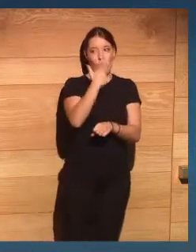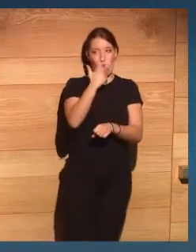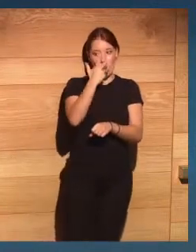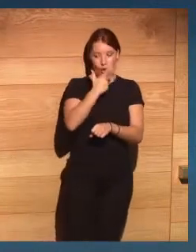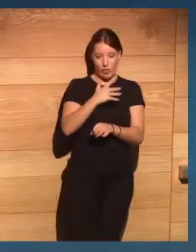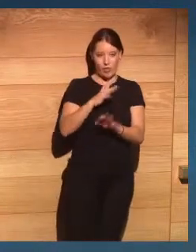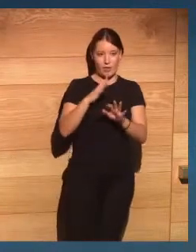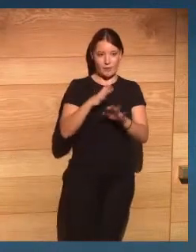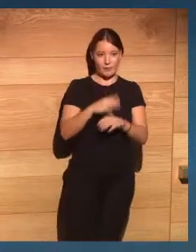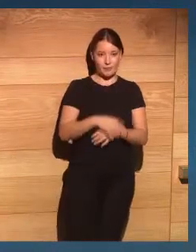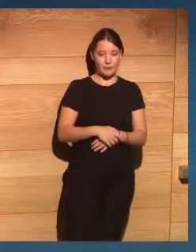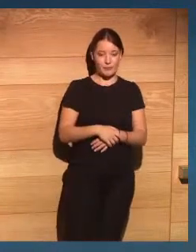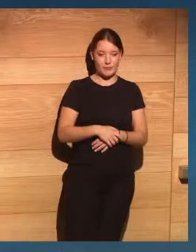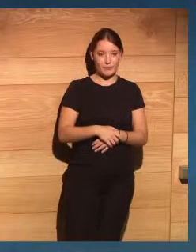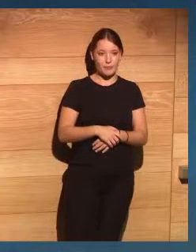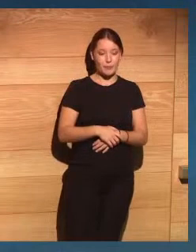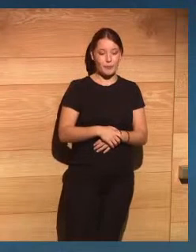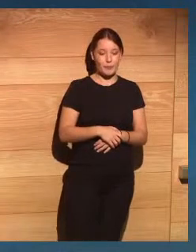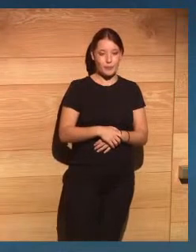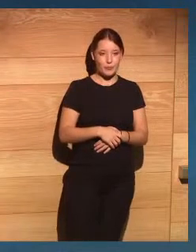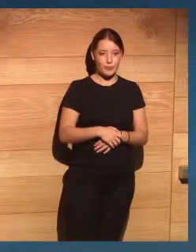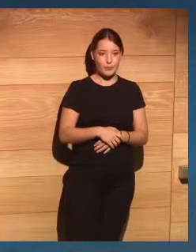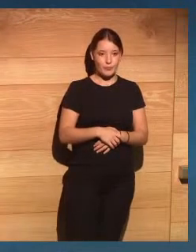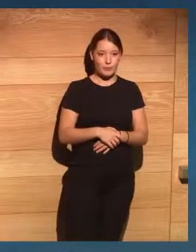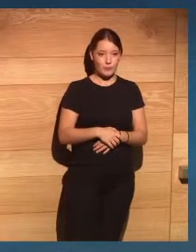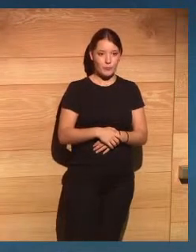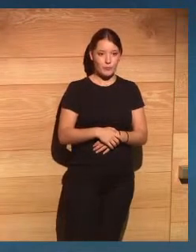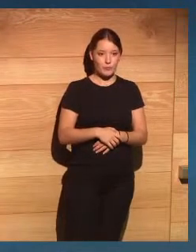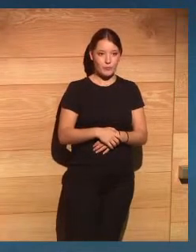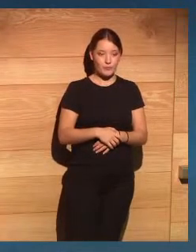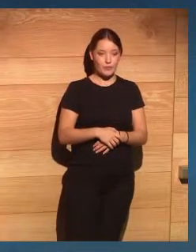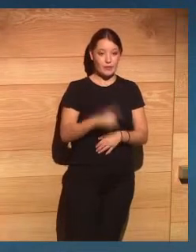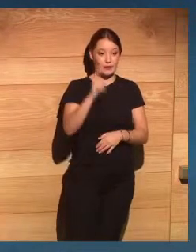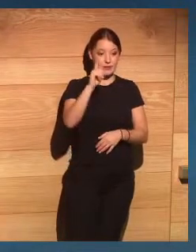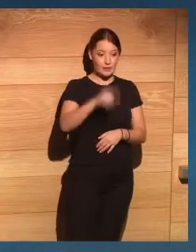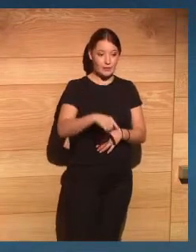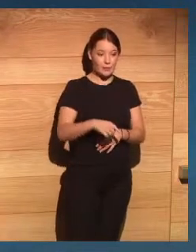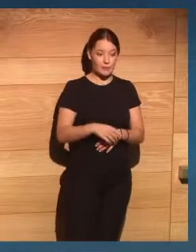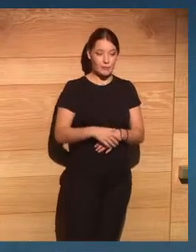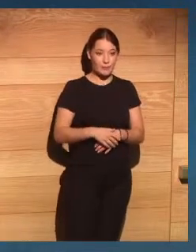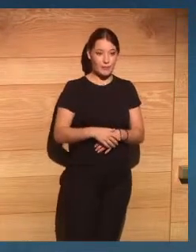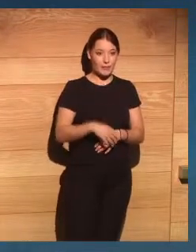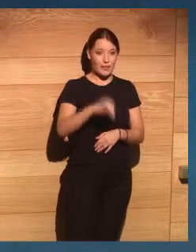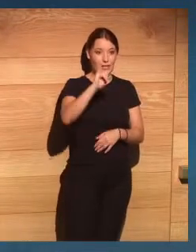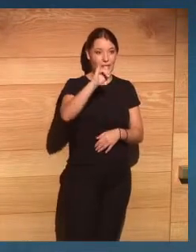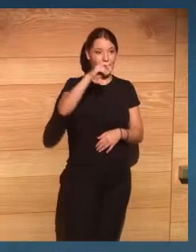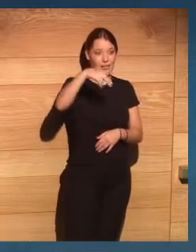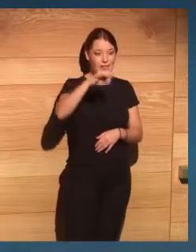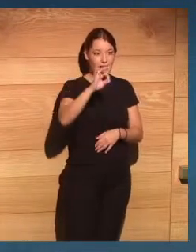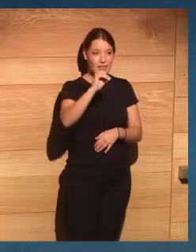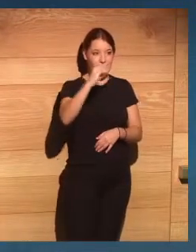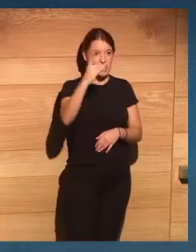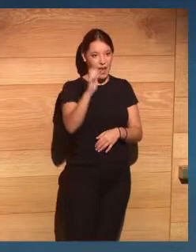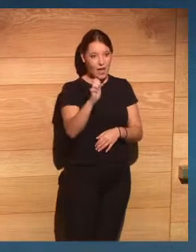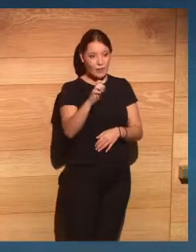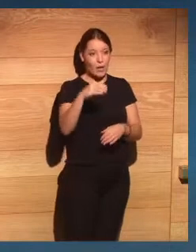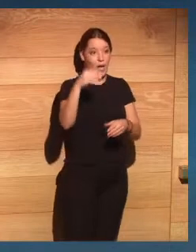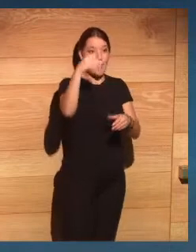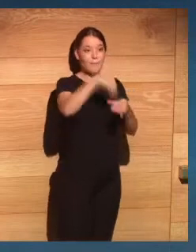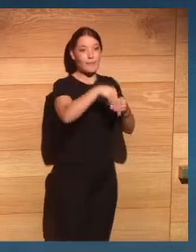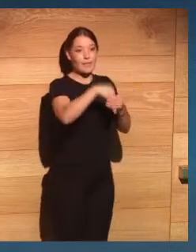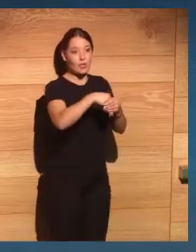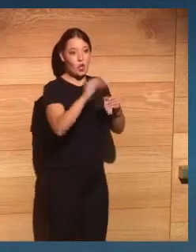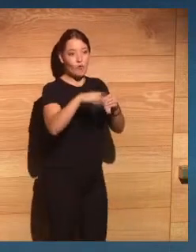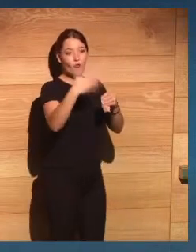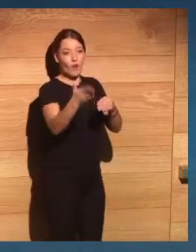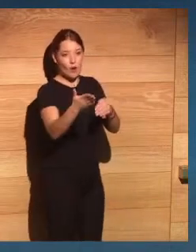en sus años al frente de UGTTA la función de lo que llaman los insiders los outsiders como una nueva y